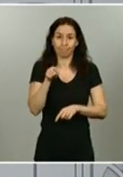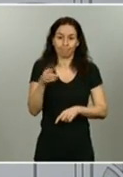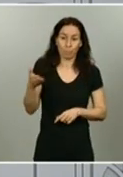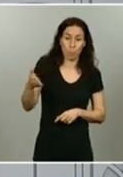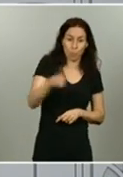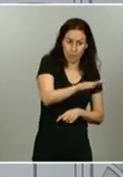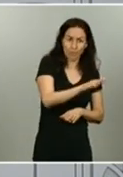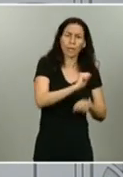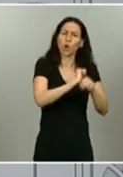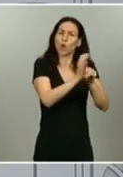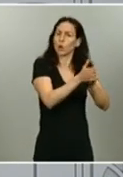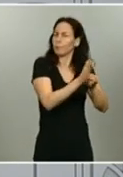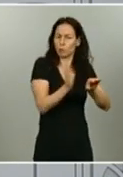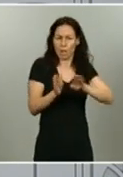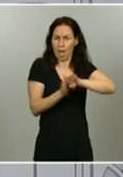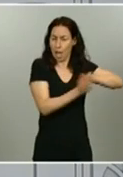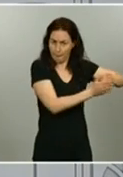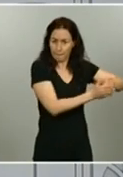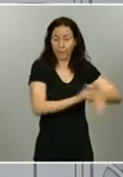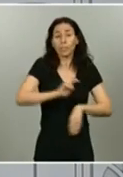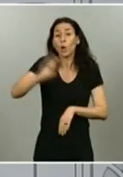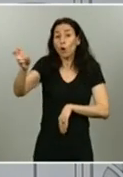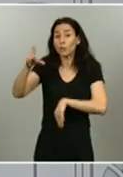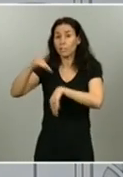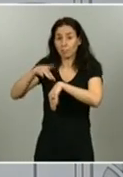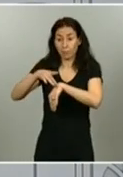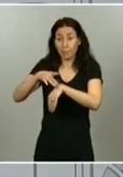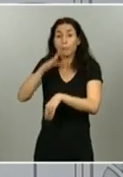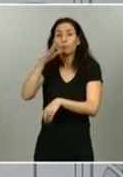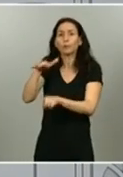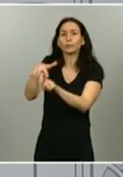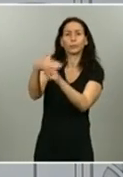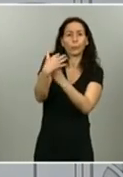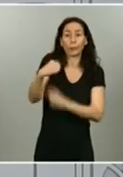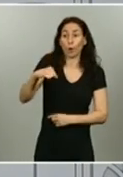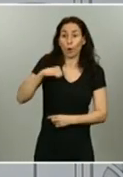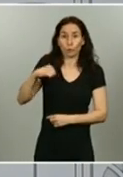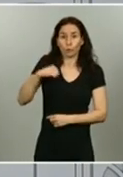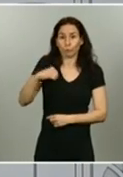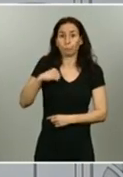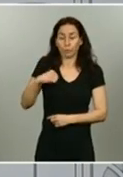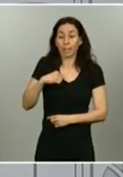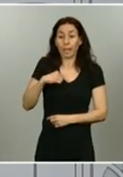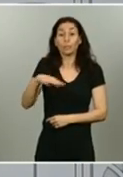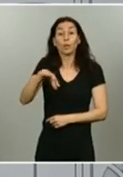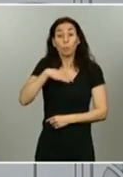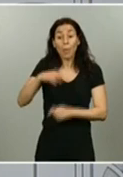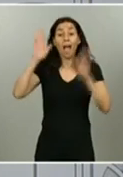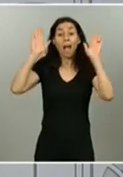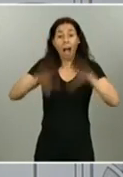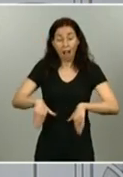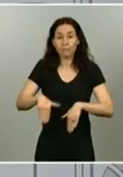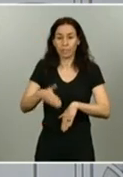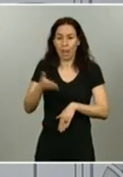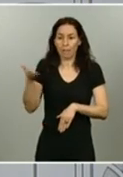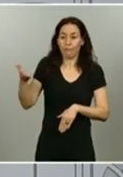y en exceso debido a la situación que hemos vivido todos, pueden explicar también parte de ese exceso que hasta ahora no podemos achacar